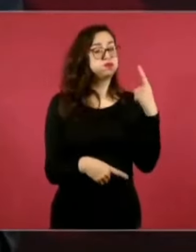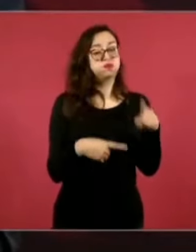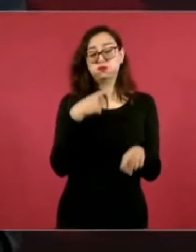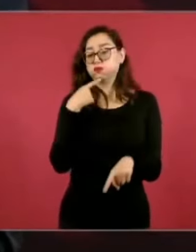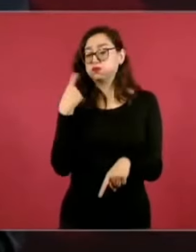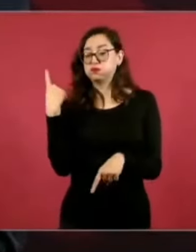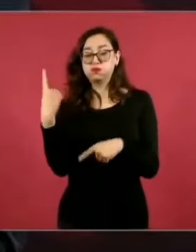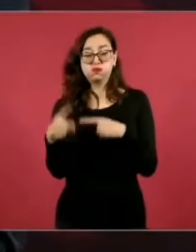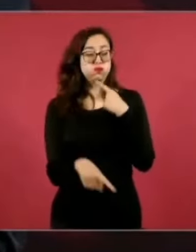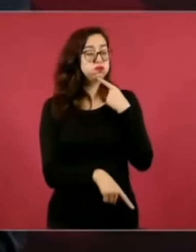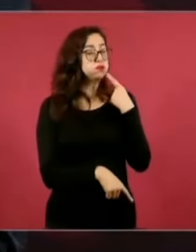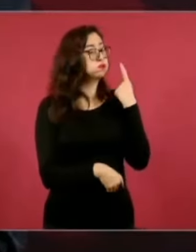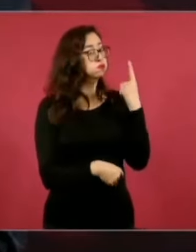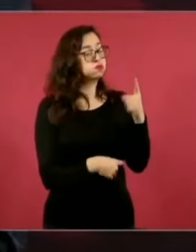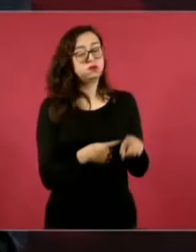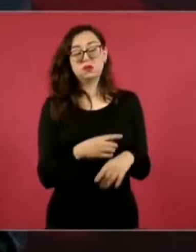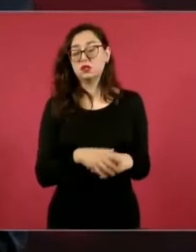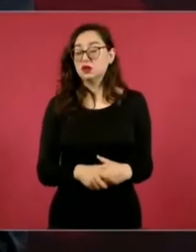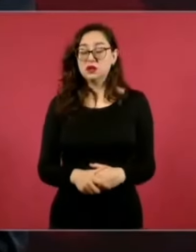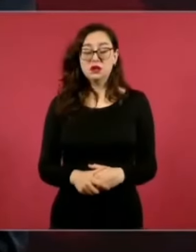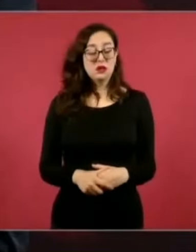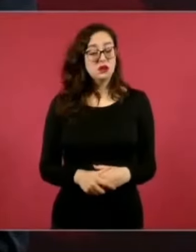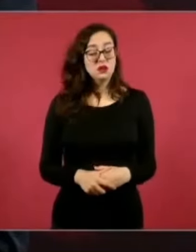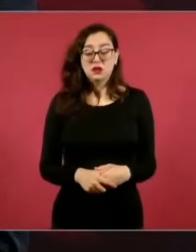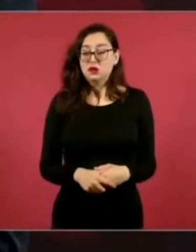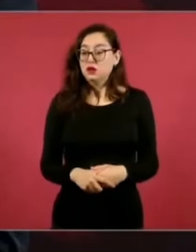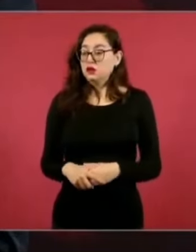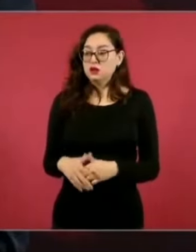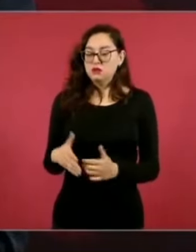en estos días porque…